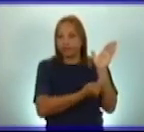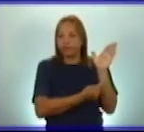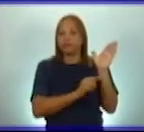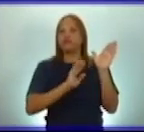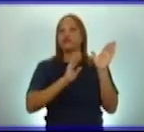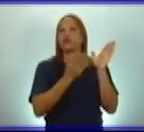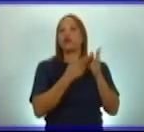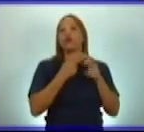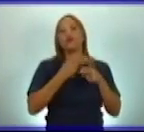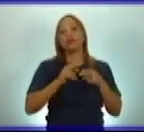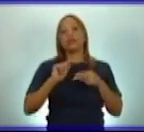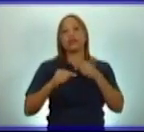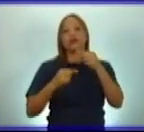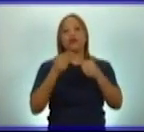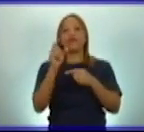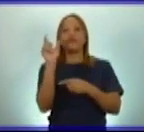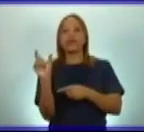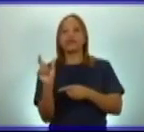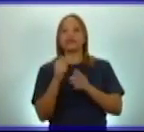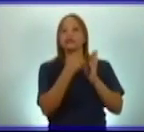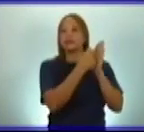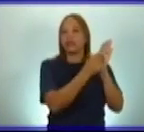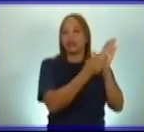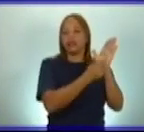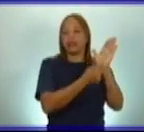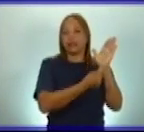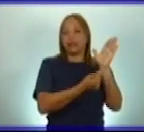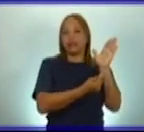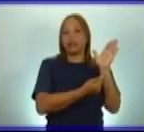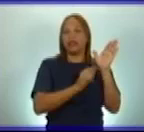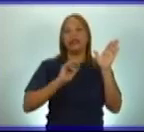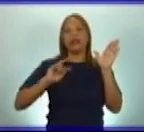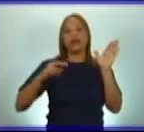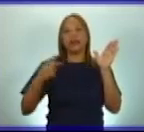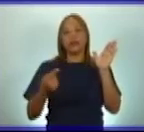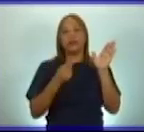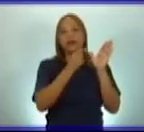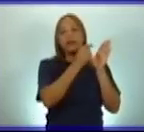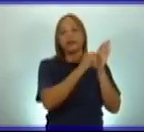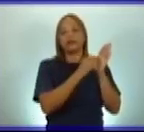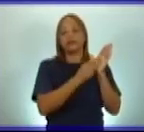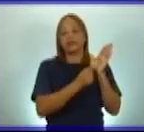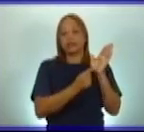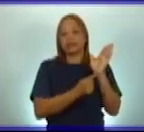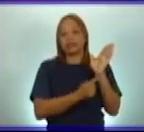ocurrieron o volviéndolos a escribir en el orden en que ocurrieron.